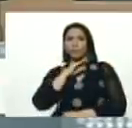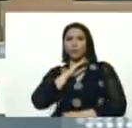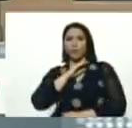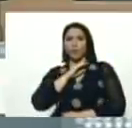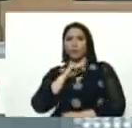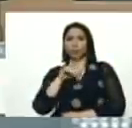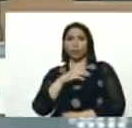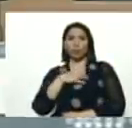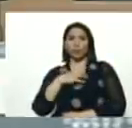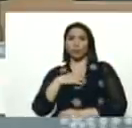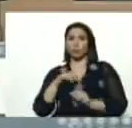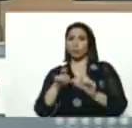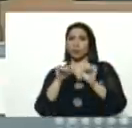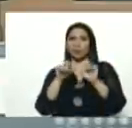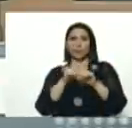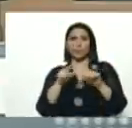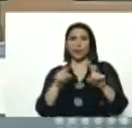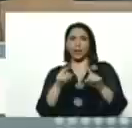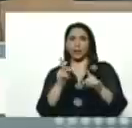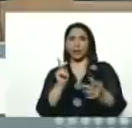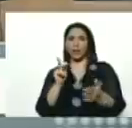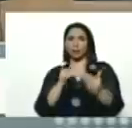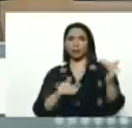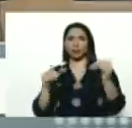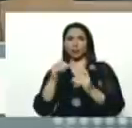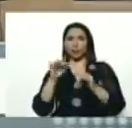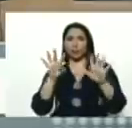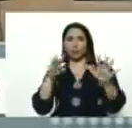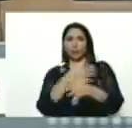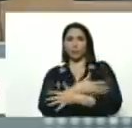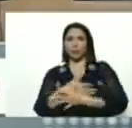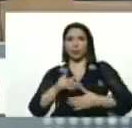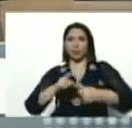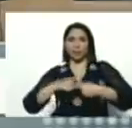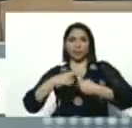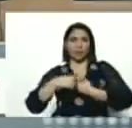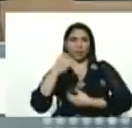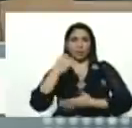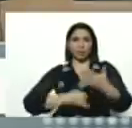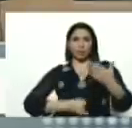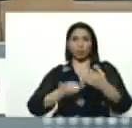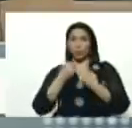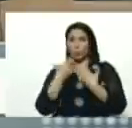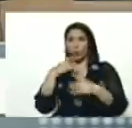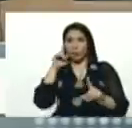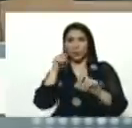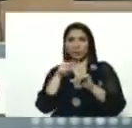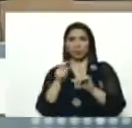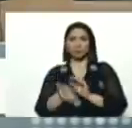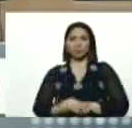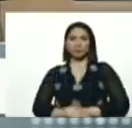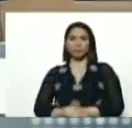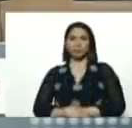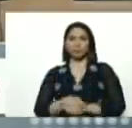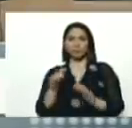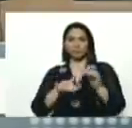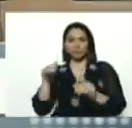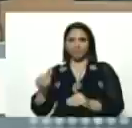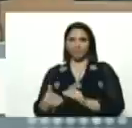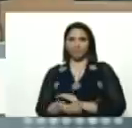no pudimos seguir, para llegar a los nueve millones, bueno, pero, eso es una buena meta, electoral,